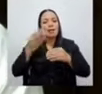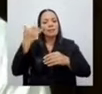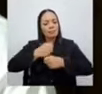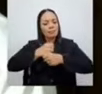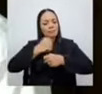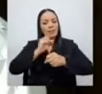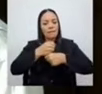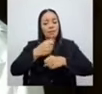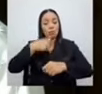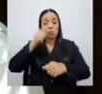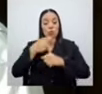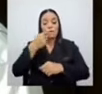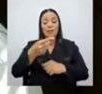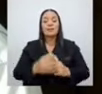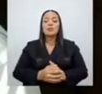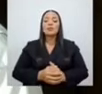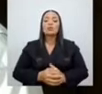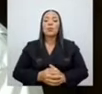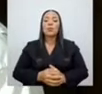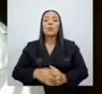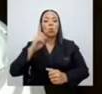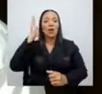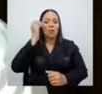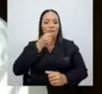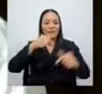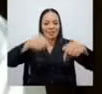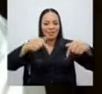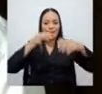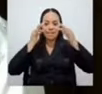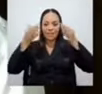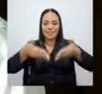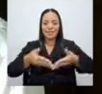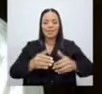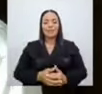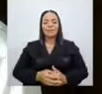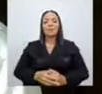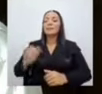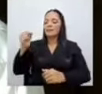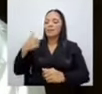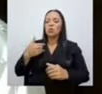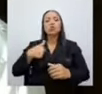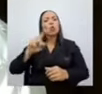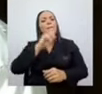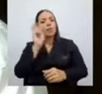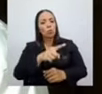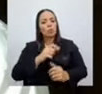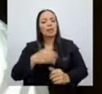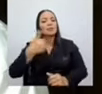se lo había dicho en una conferencia aquí, ¿verdad?, presente. Y quería preguntarle, señor